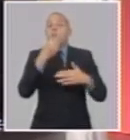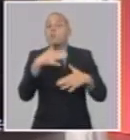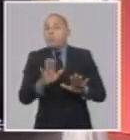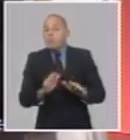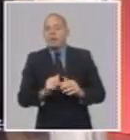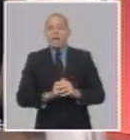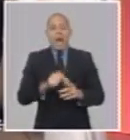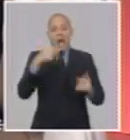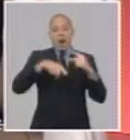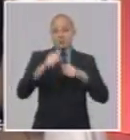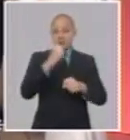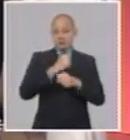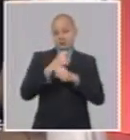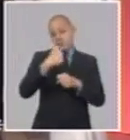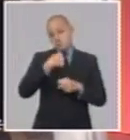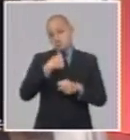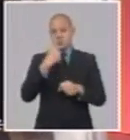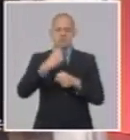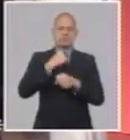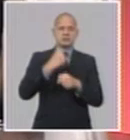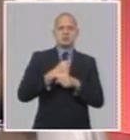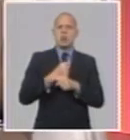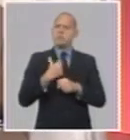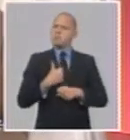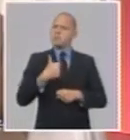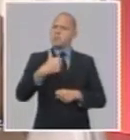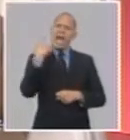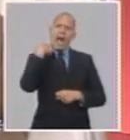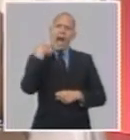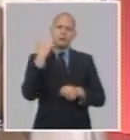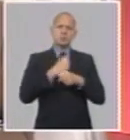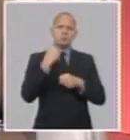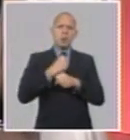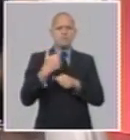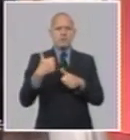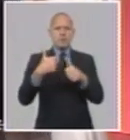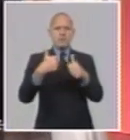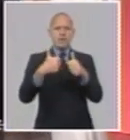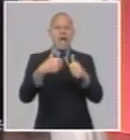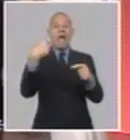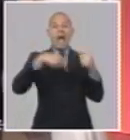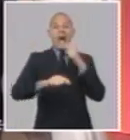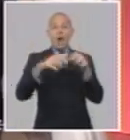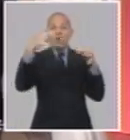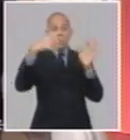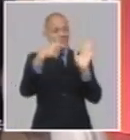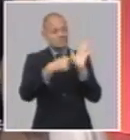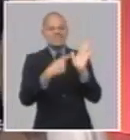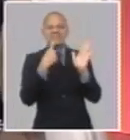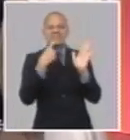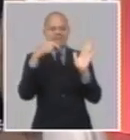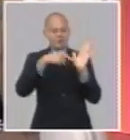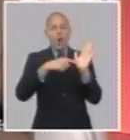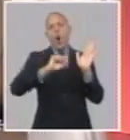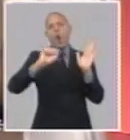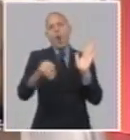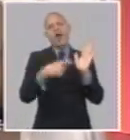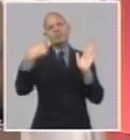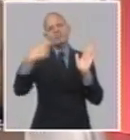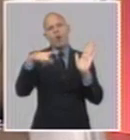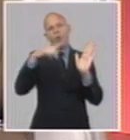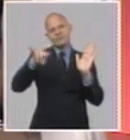de los requisitos y son idóneos, ese jefe de la entidad, teniendo lo que establece el reglamento del Código de Trabajo en su artículo 22, puede